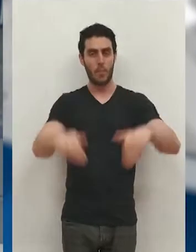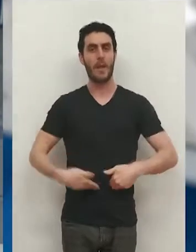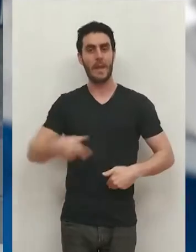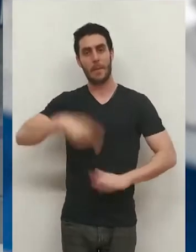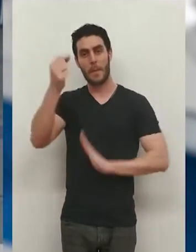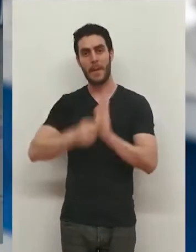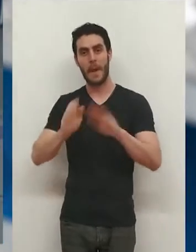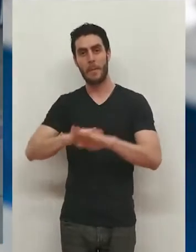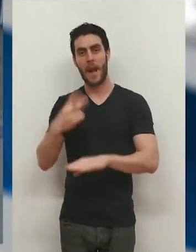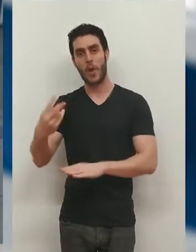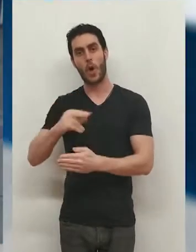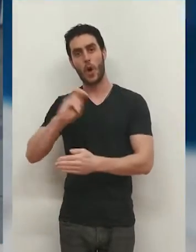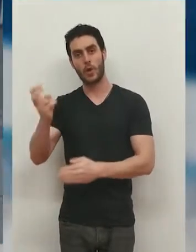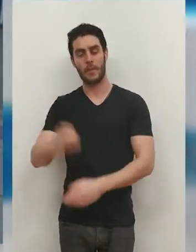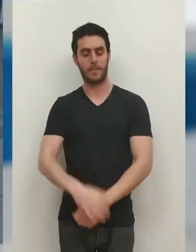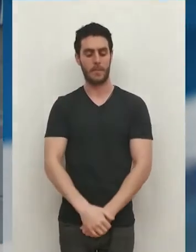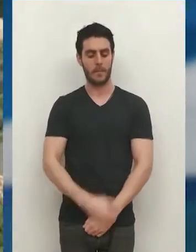como medidas para las otras dos.